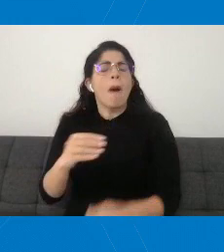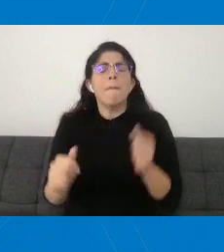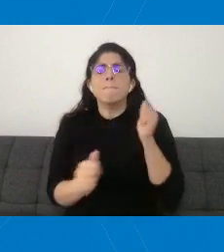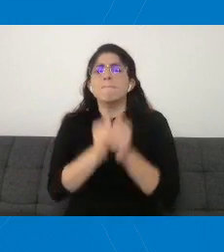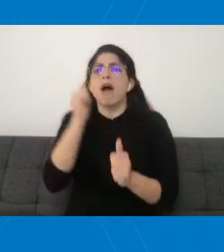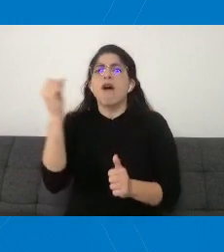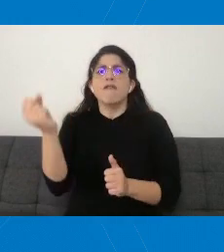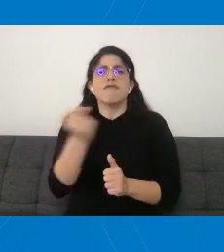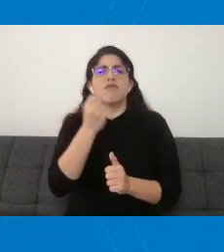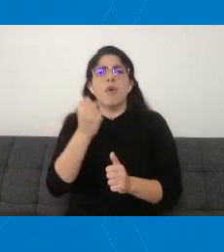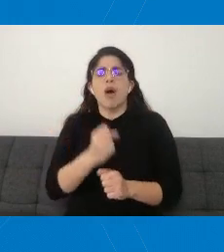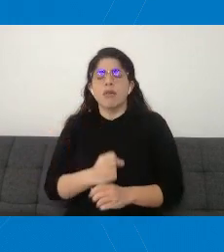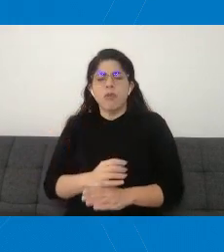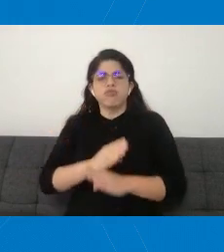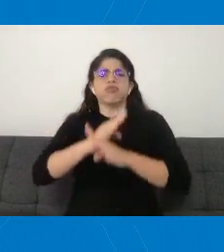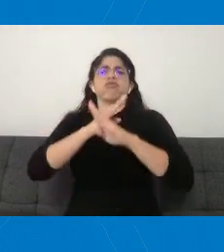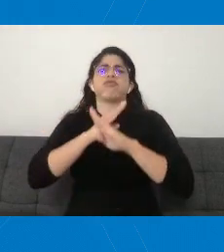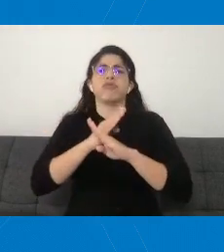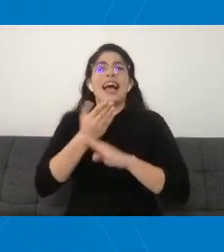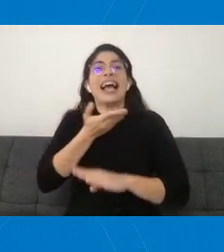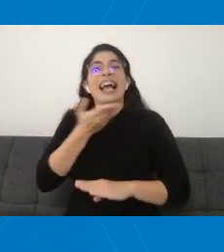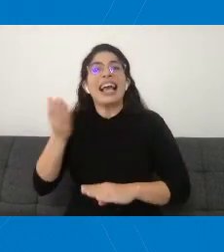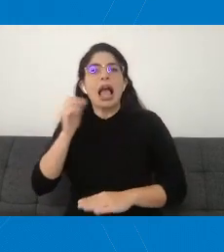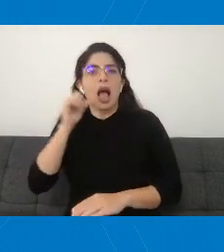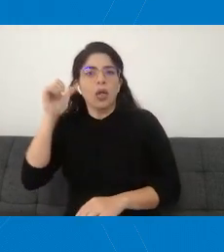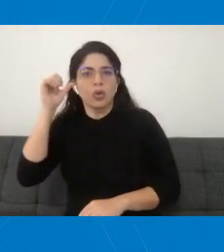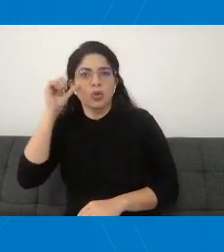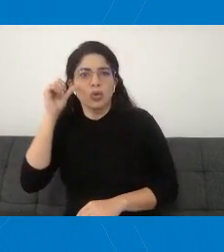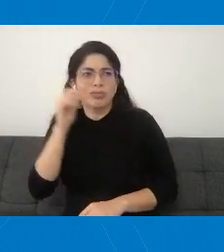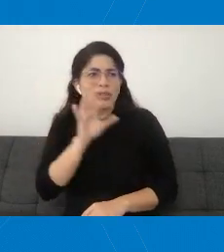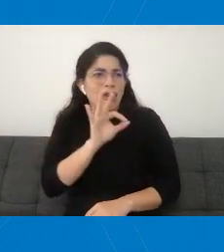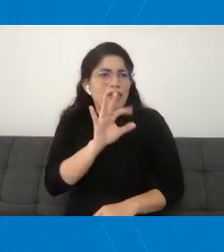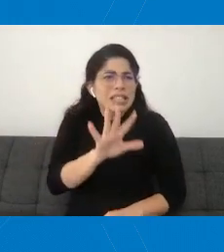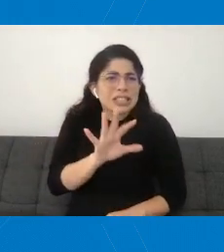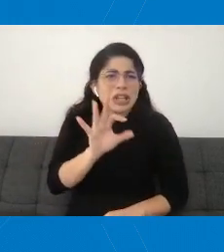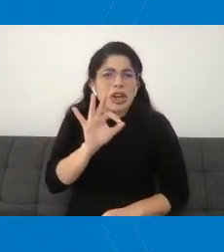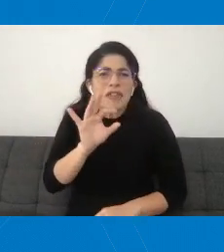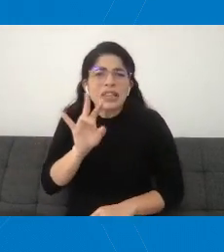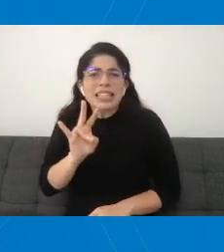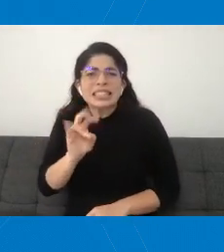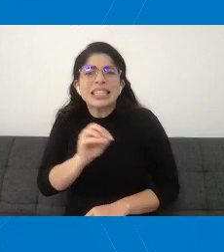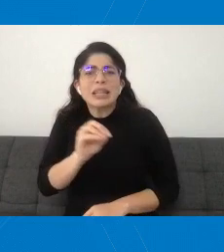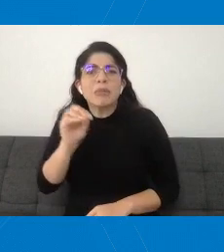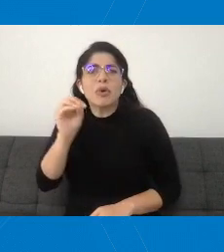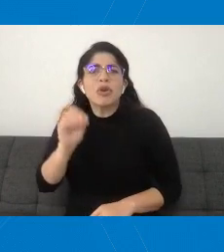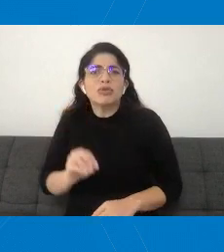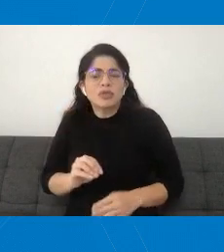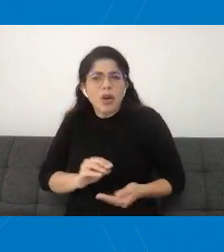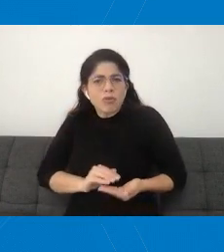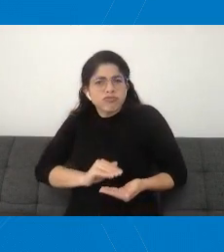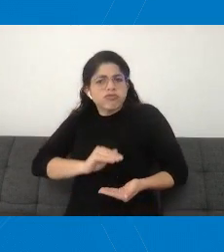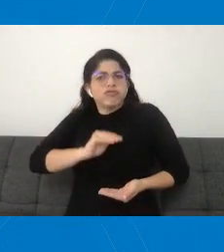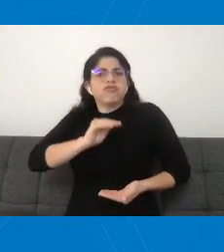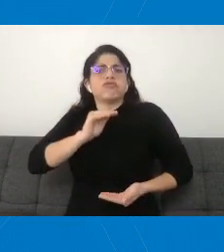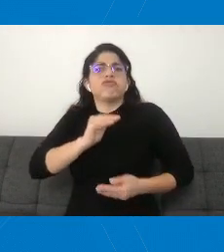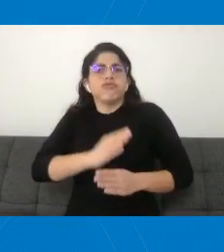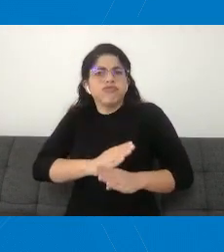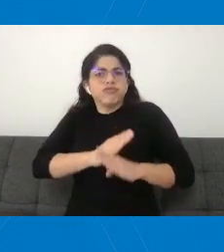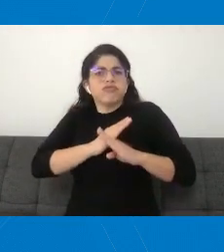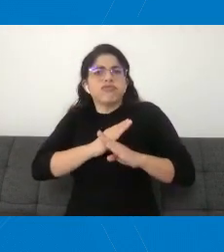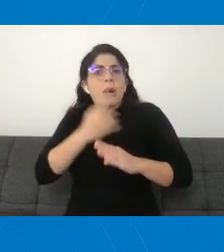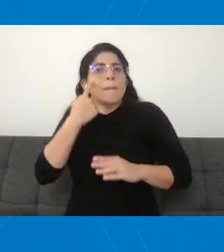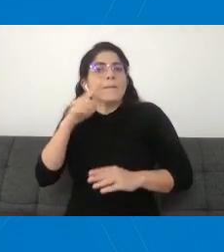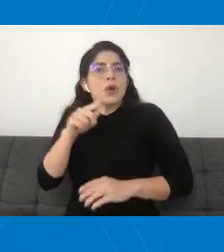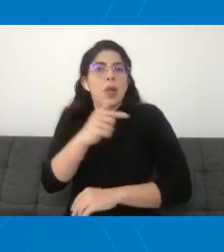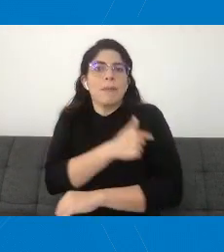que los adultos. Un 95 a 97% de respuesta a la vacuna, lo cual es